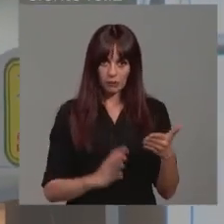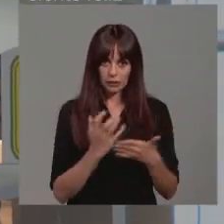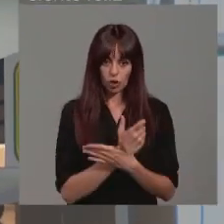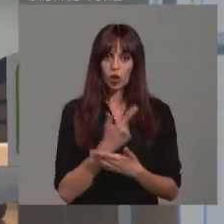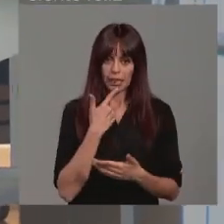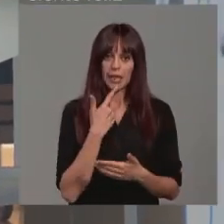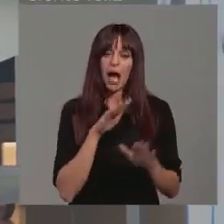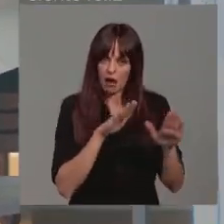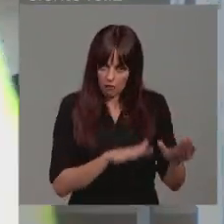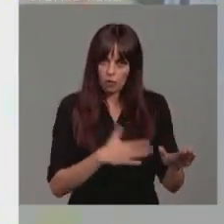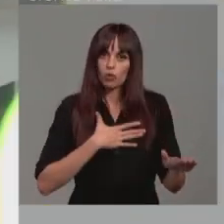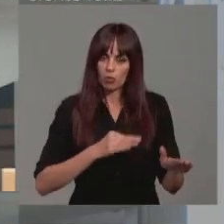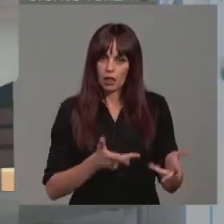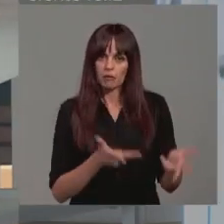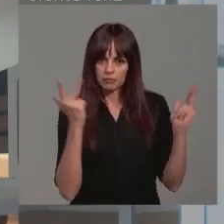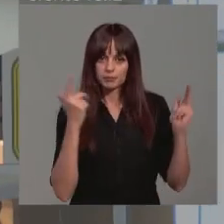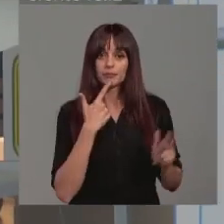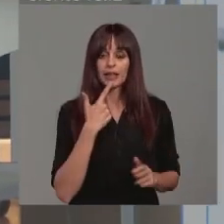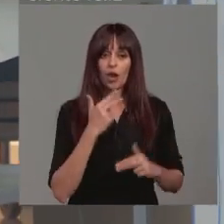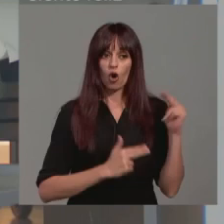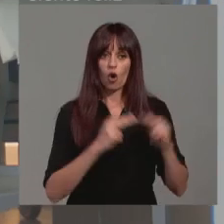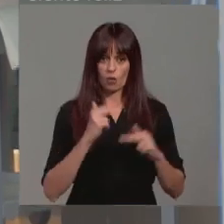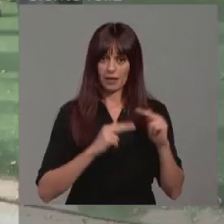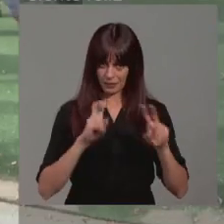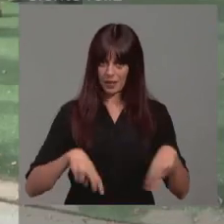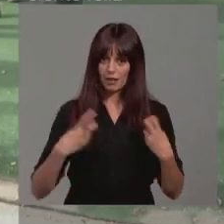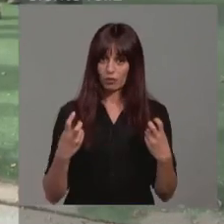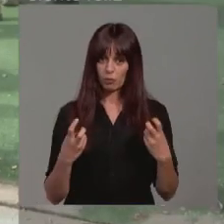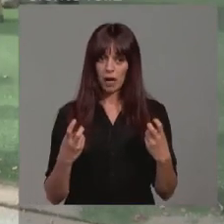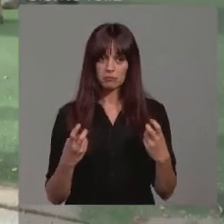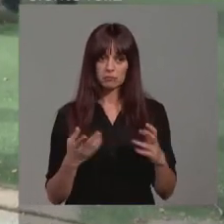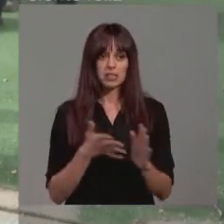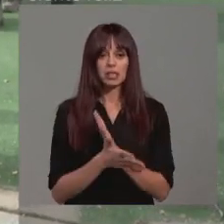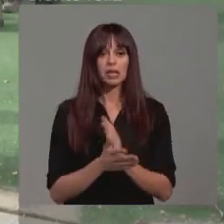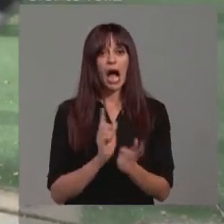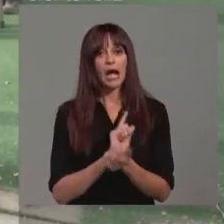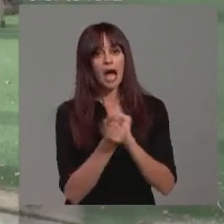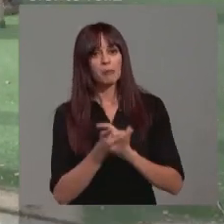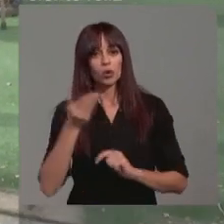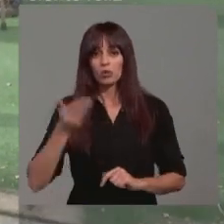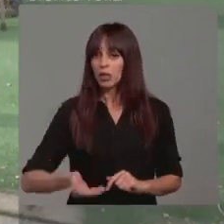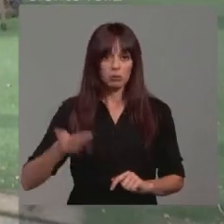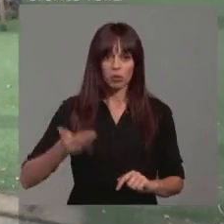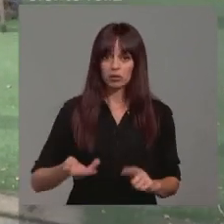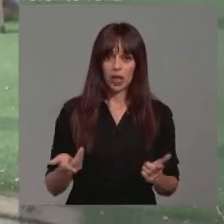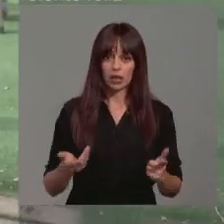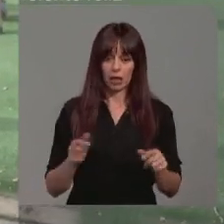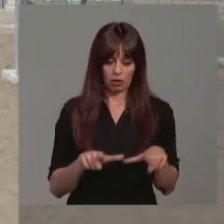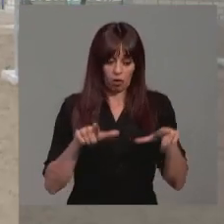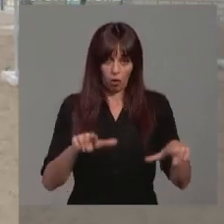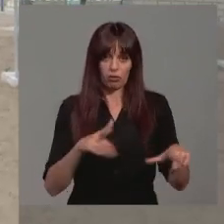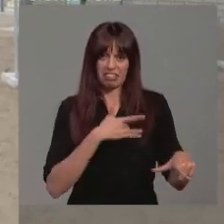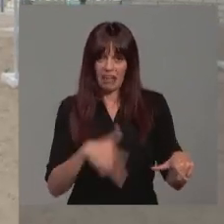favorables. Es decir, decía que esa obra, esa reforma, no modificaba sustancialmente la concesión.